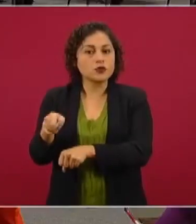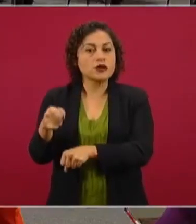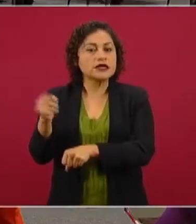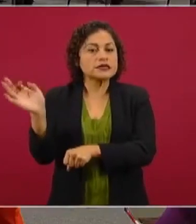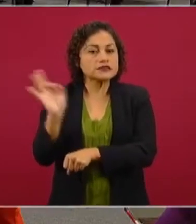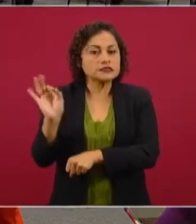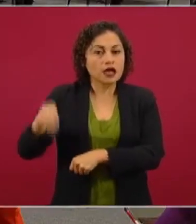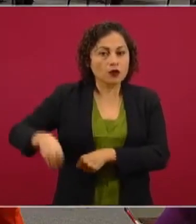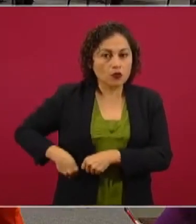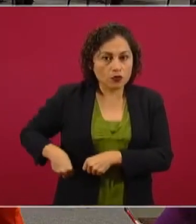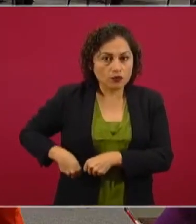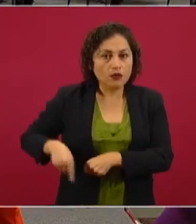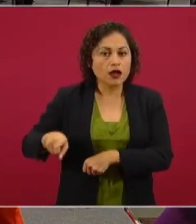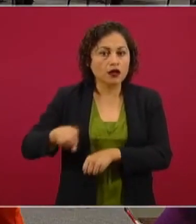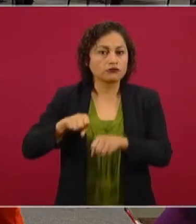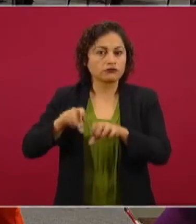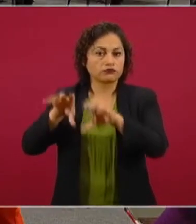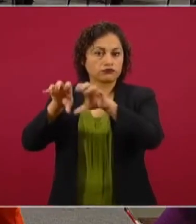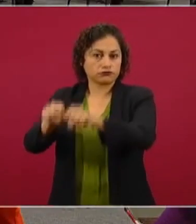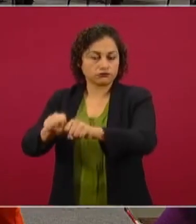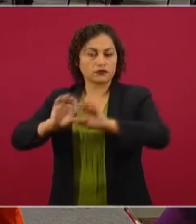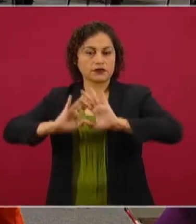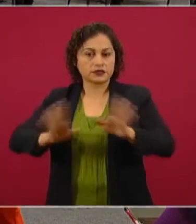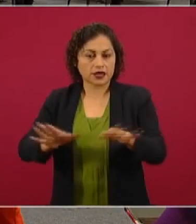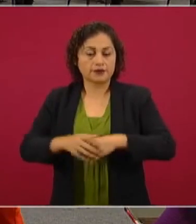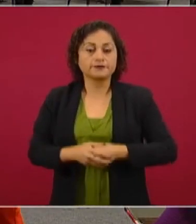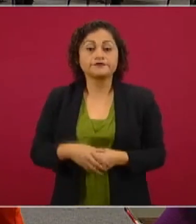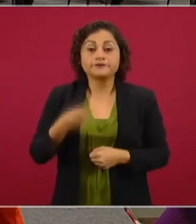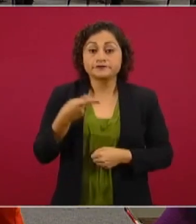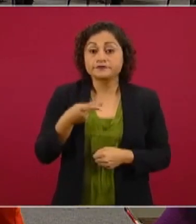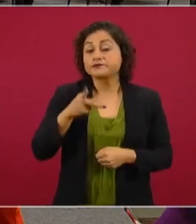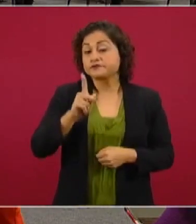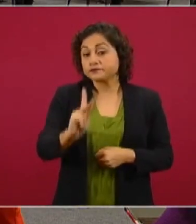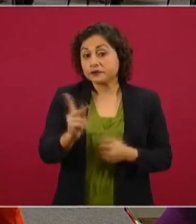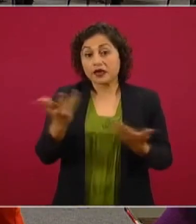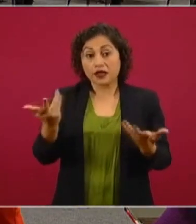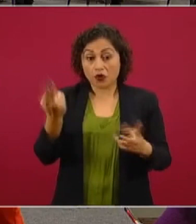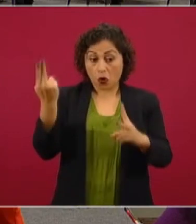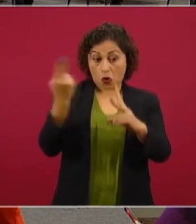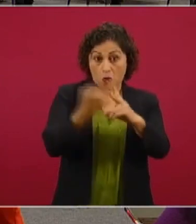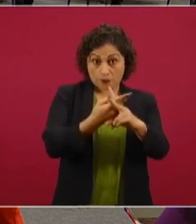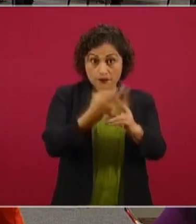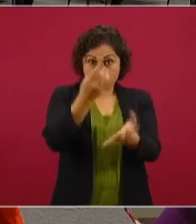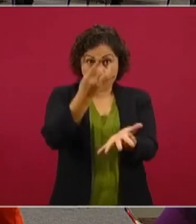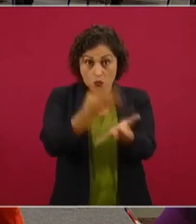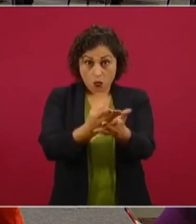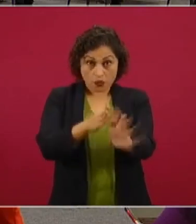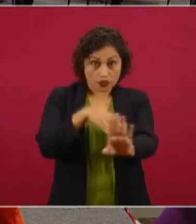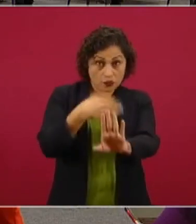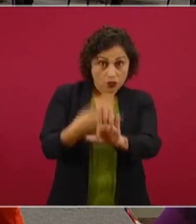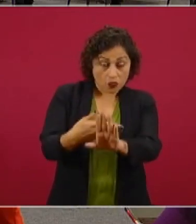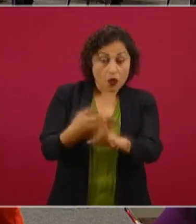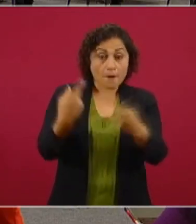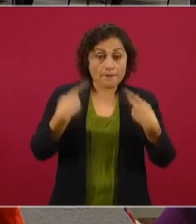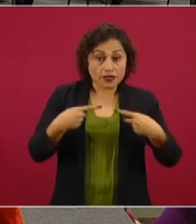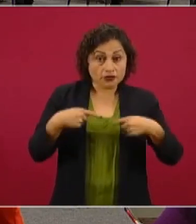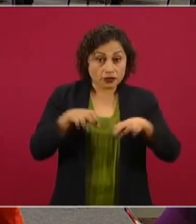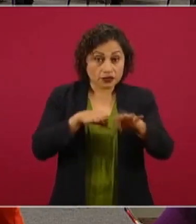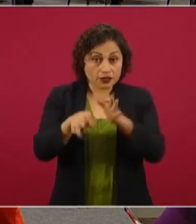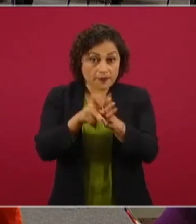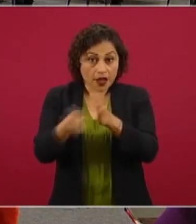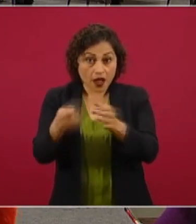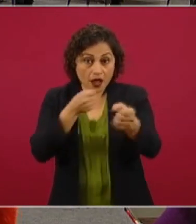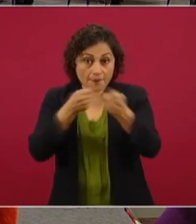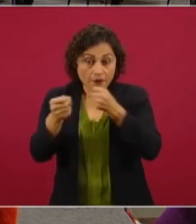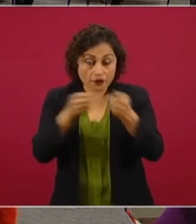Sin embargo, el homicidio no es la única agresión o violencia que enfrentan las personas dedicadas al periodismo